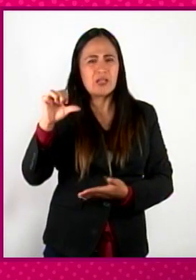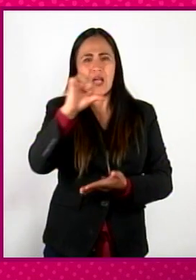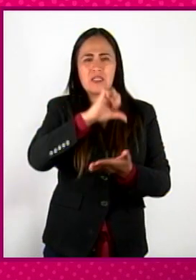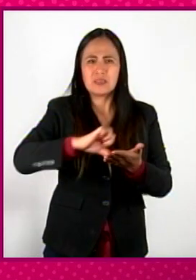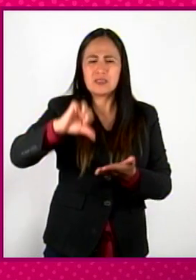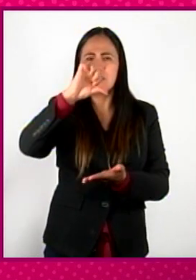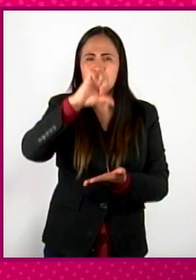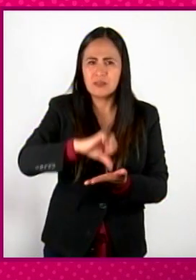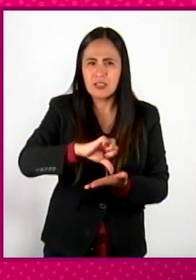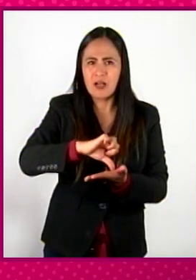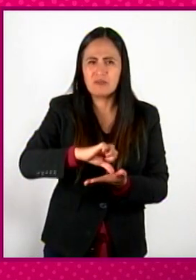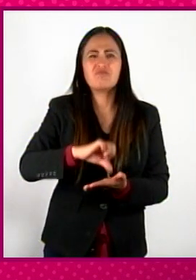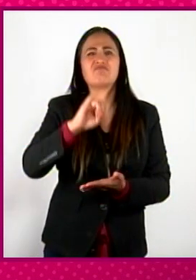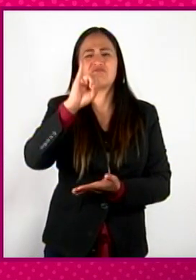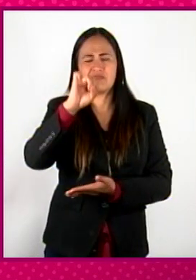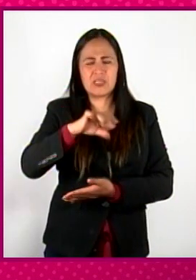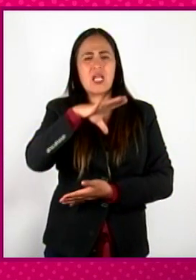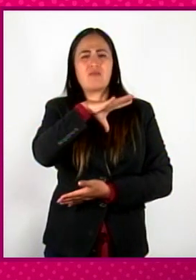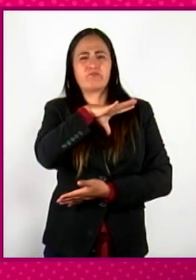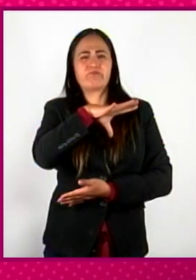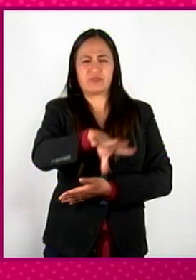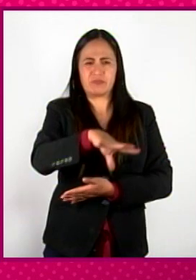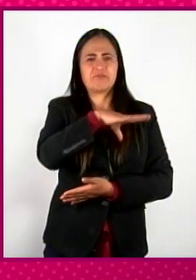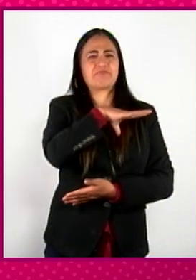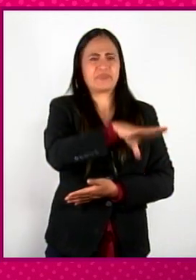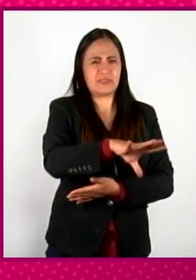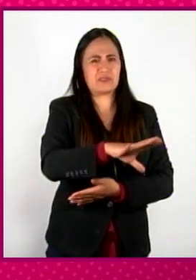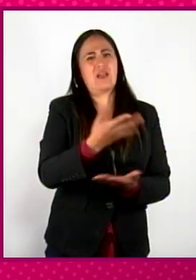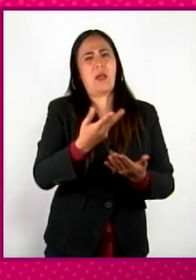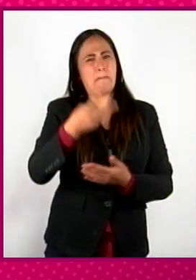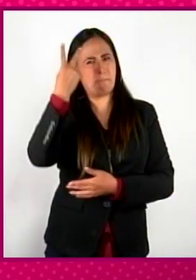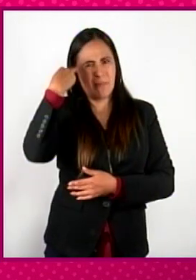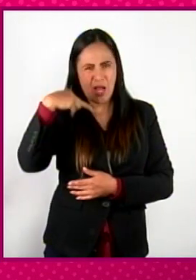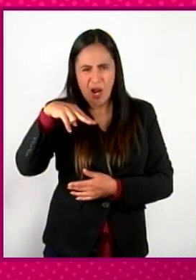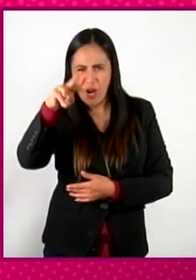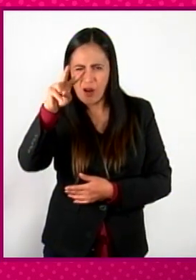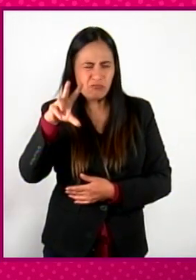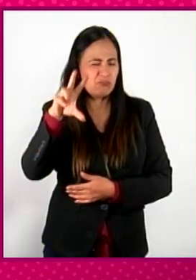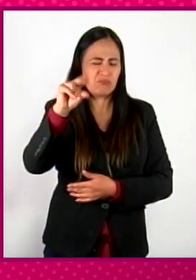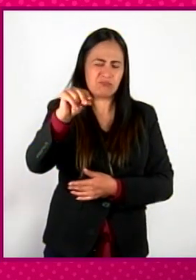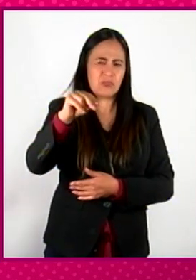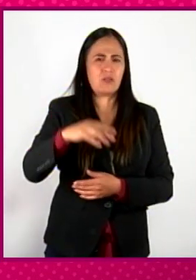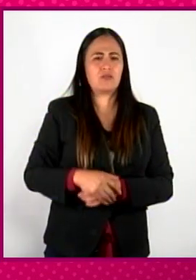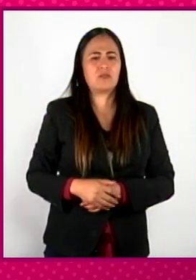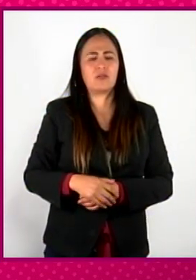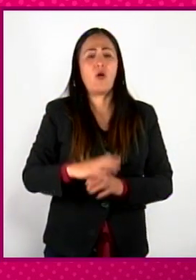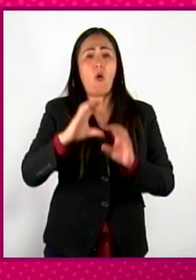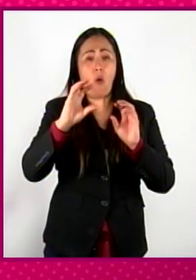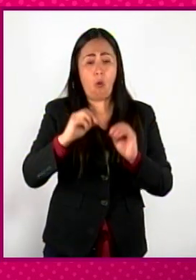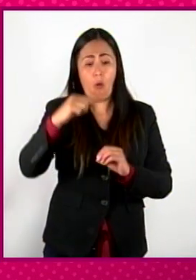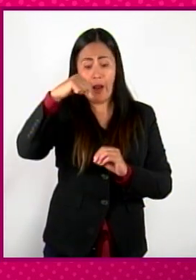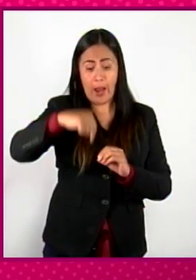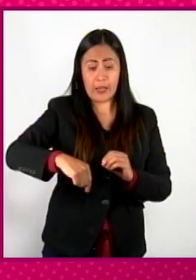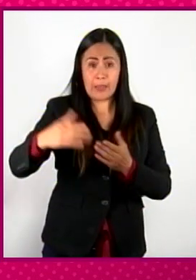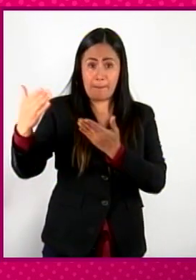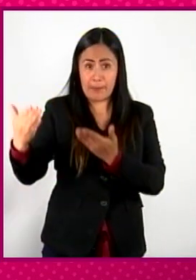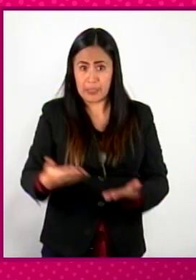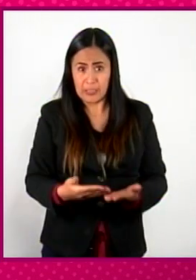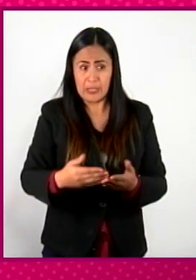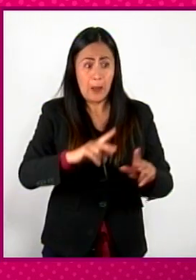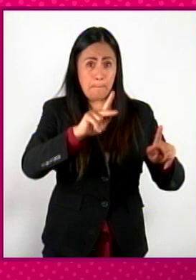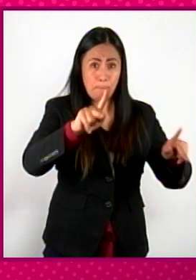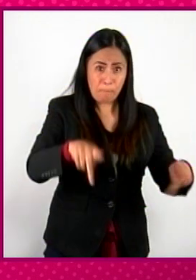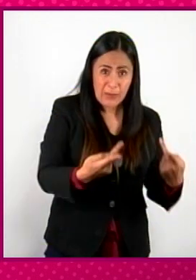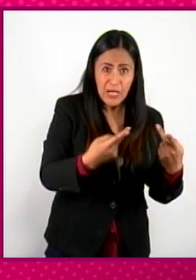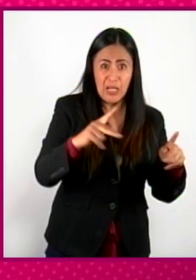ya empieza a haber un rechazo a viajar, un rechazo al llegar aquí y ser vendido siempre